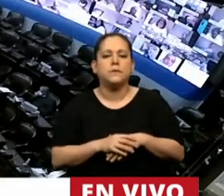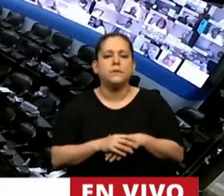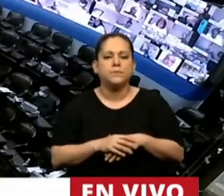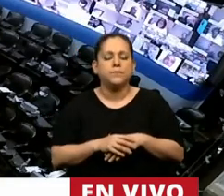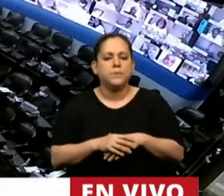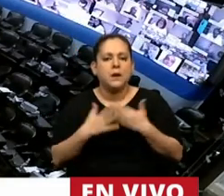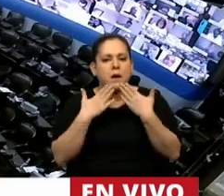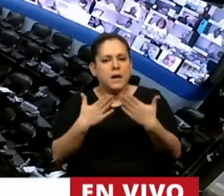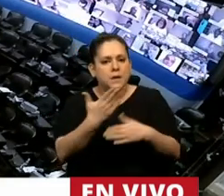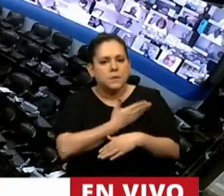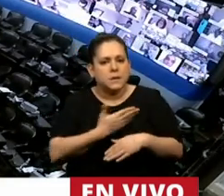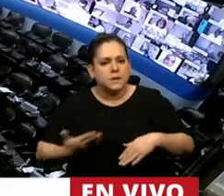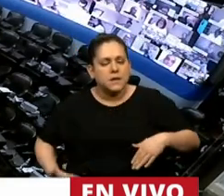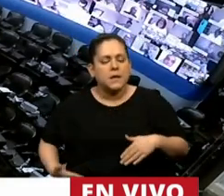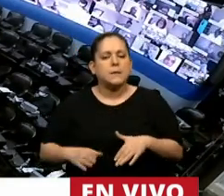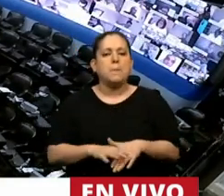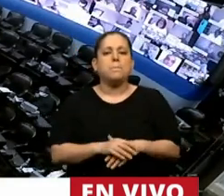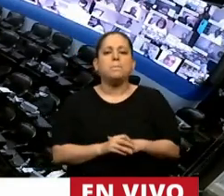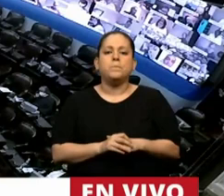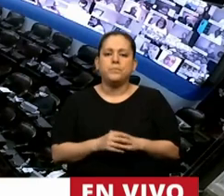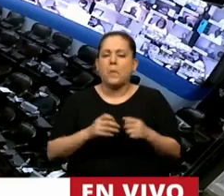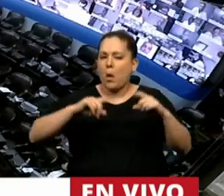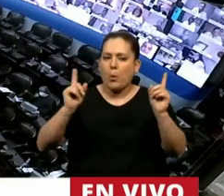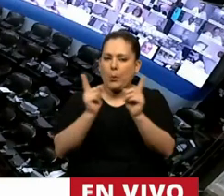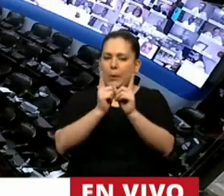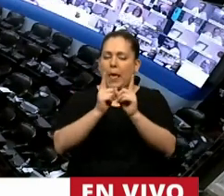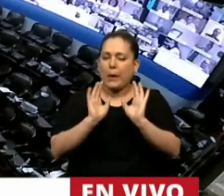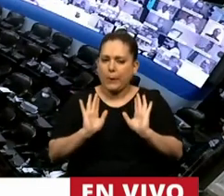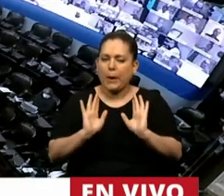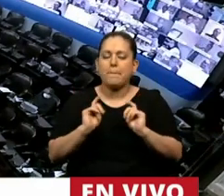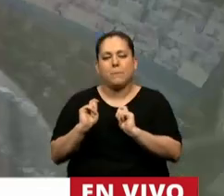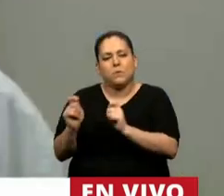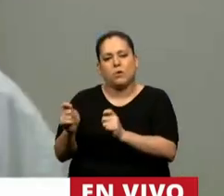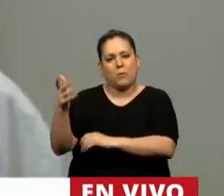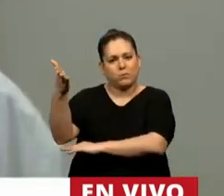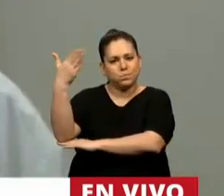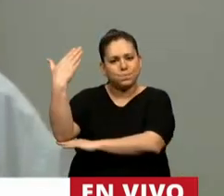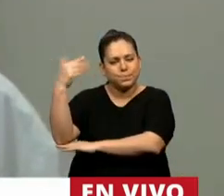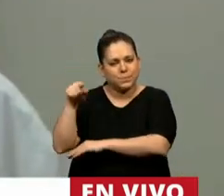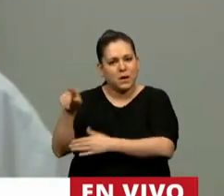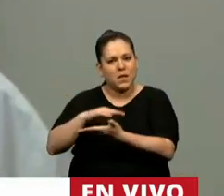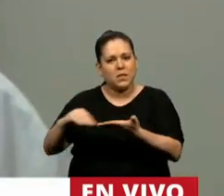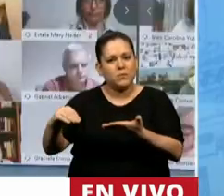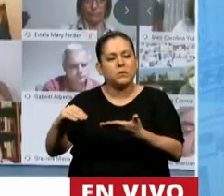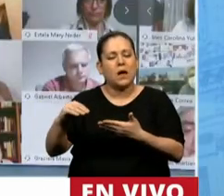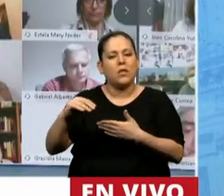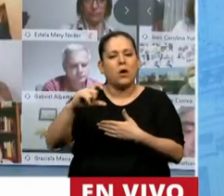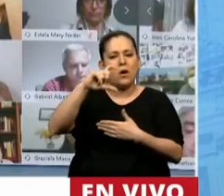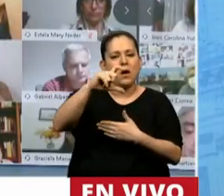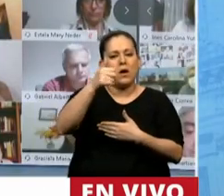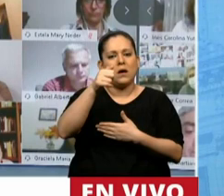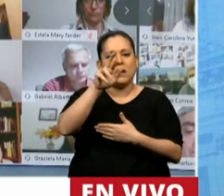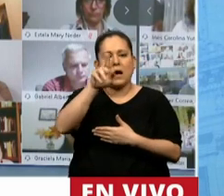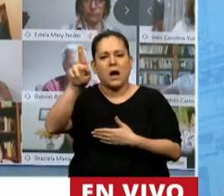Gracias, Presidente. Muy breve para darle la palabra al diputado Carlos, que